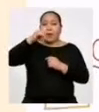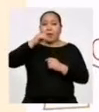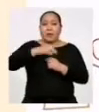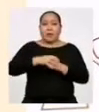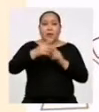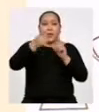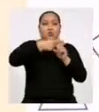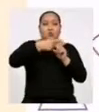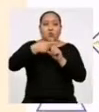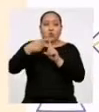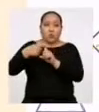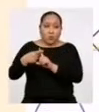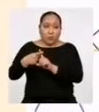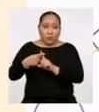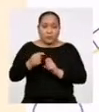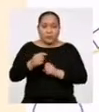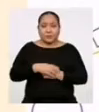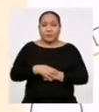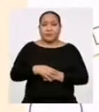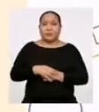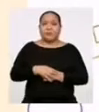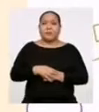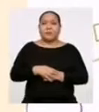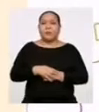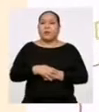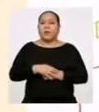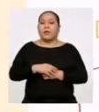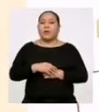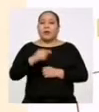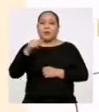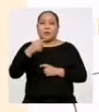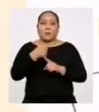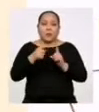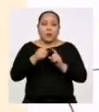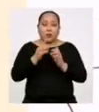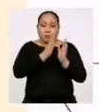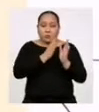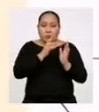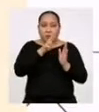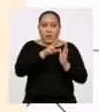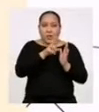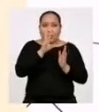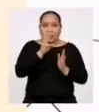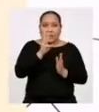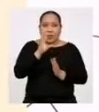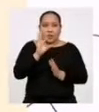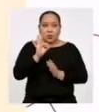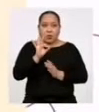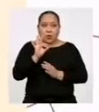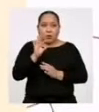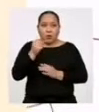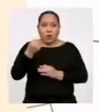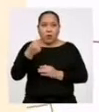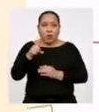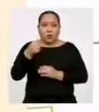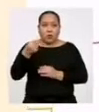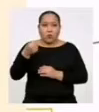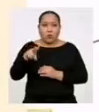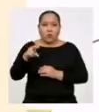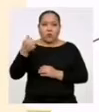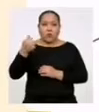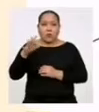Pero primero tengo que ordenarlos de menor a mayor 3, 6, 9, 11, 12,